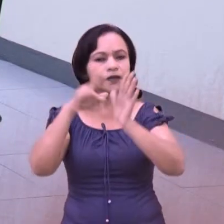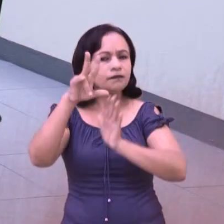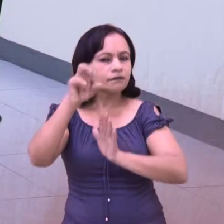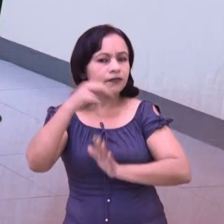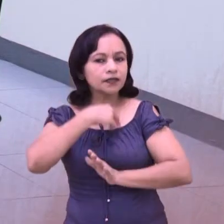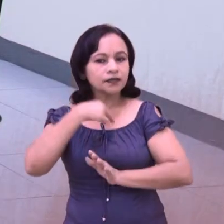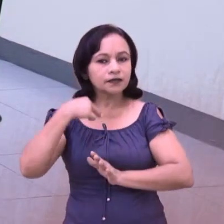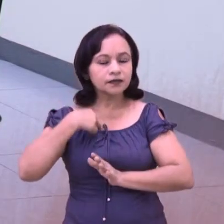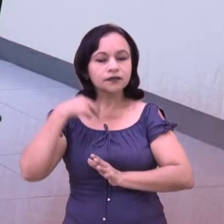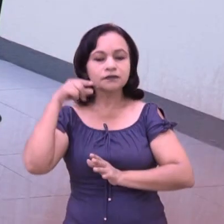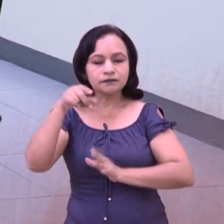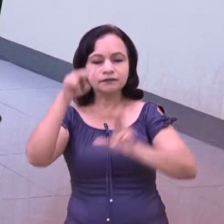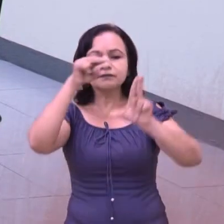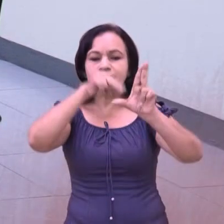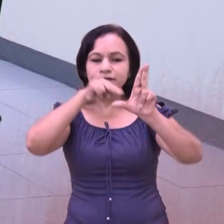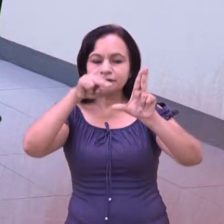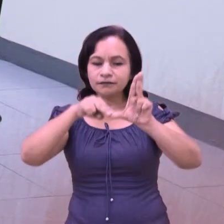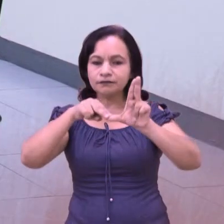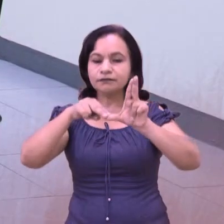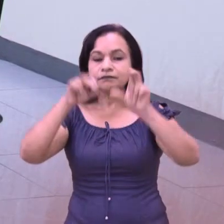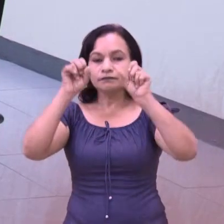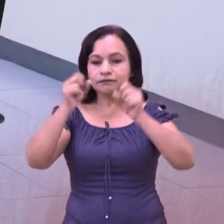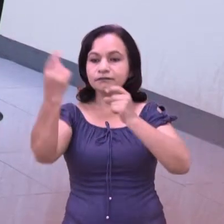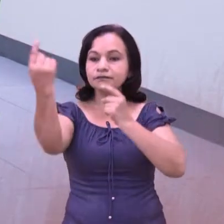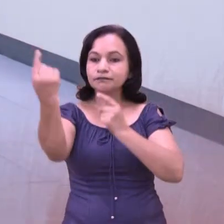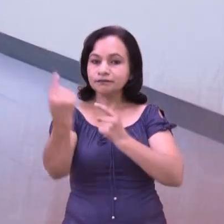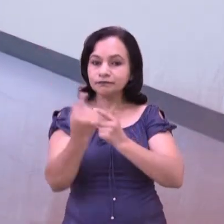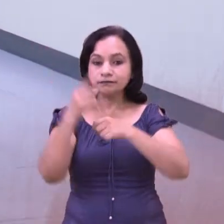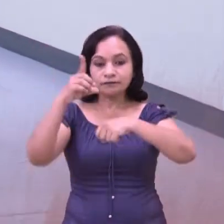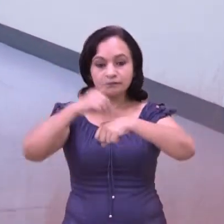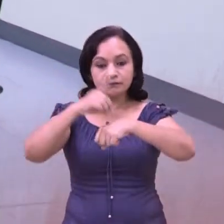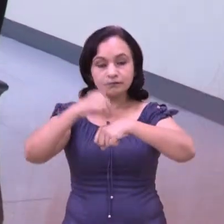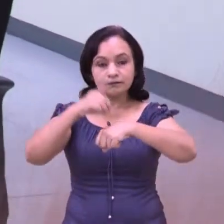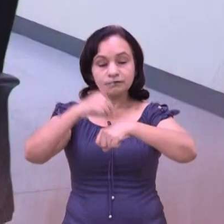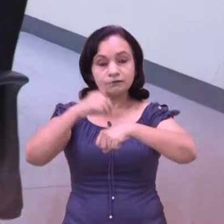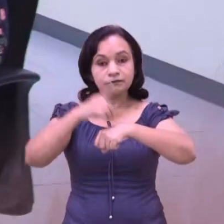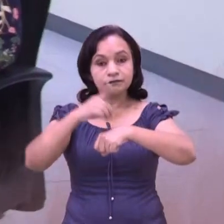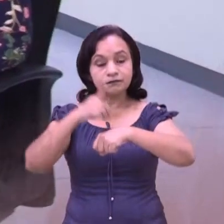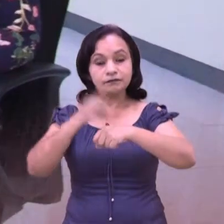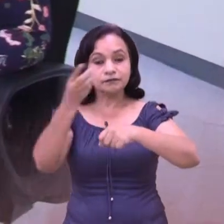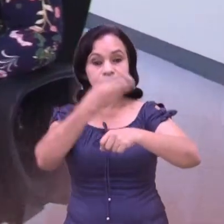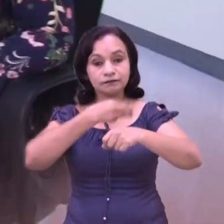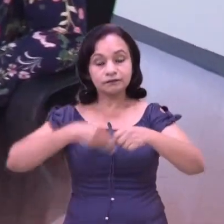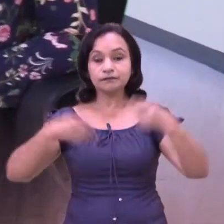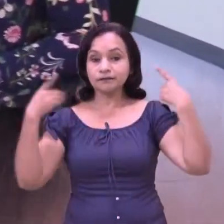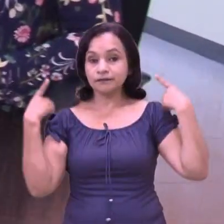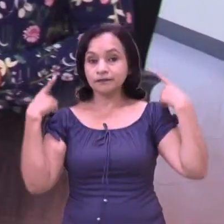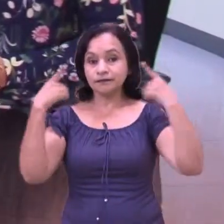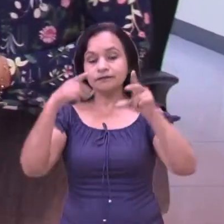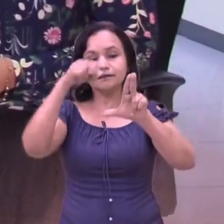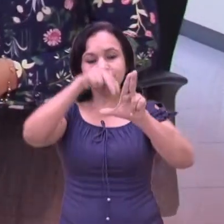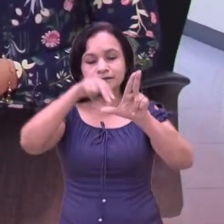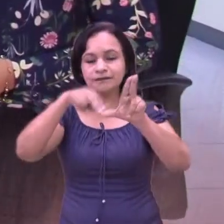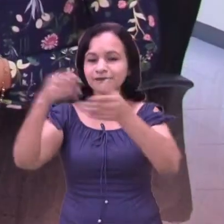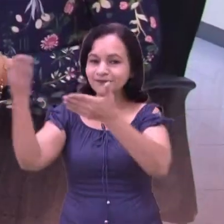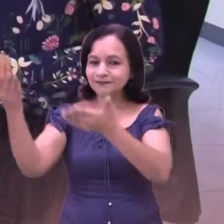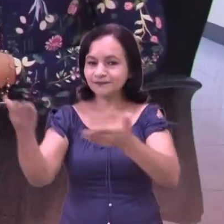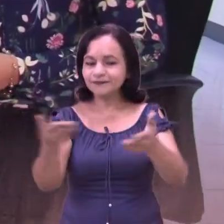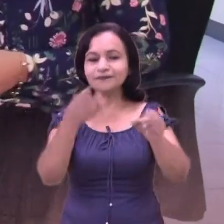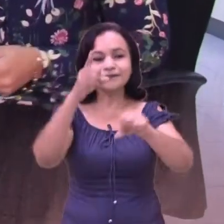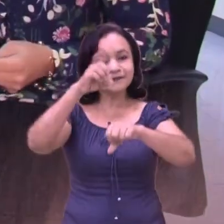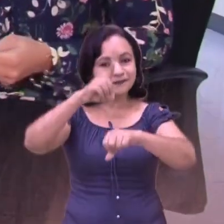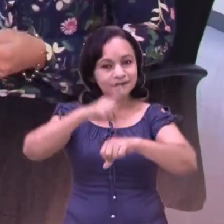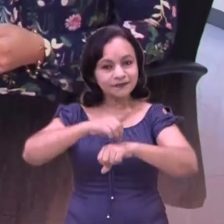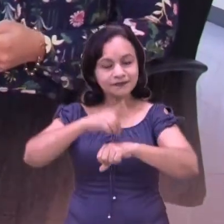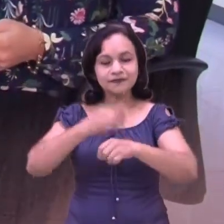este 2020 de parte del SINAPRED. Ya nos acompaña el doctor Guillermo González, ministro director del SINAPRED. Bienvenido